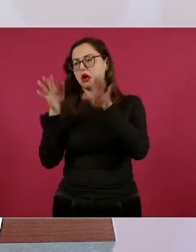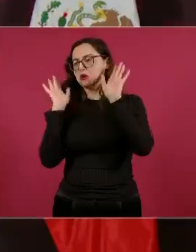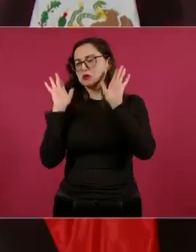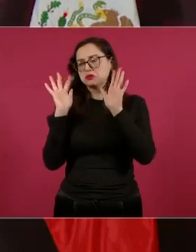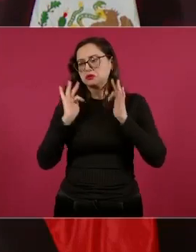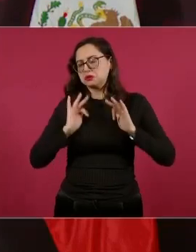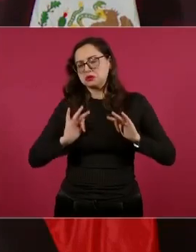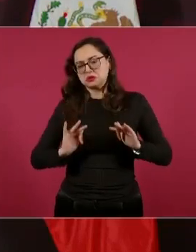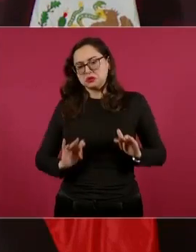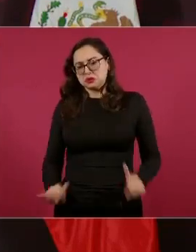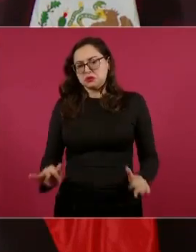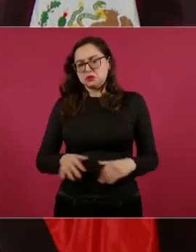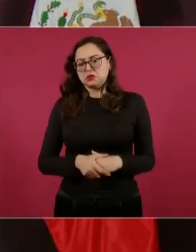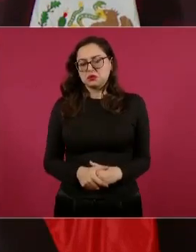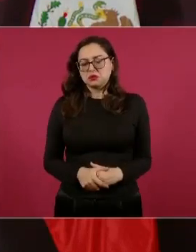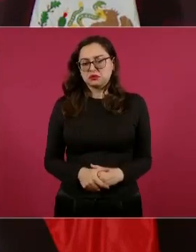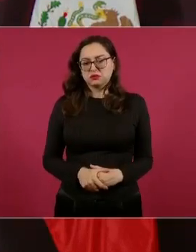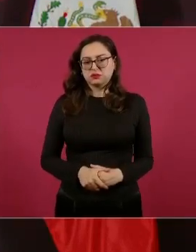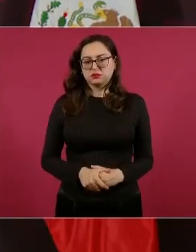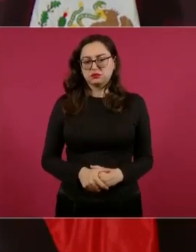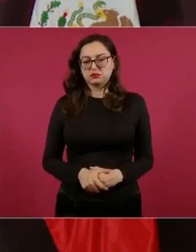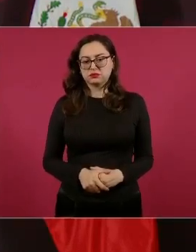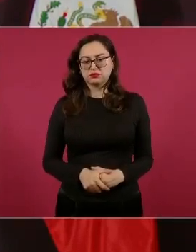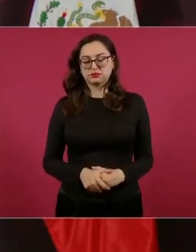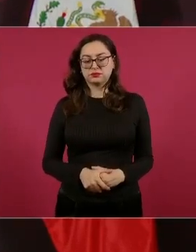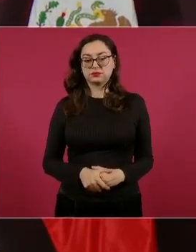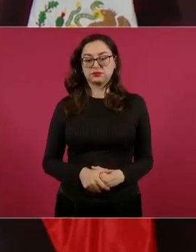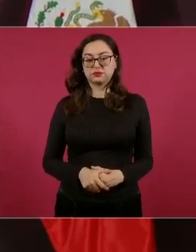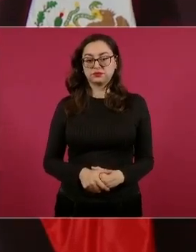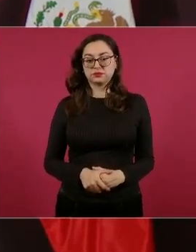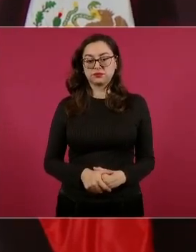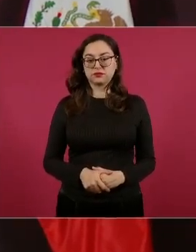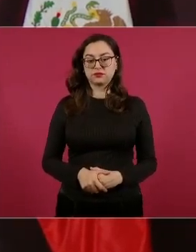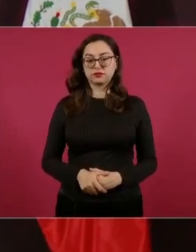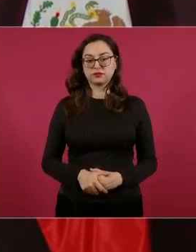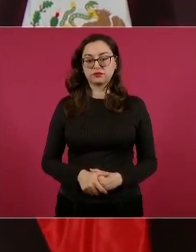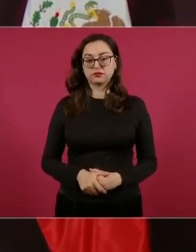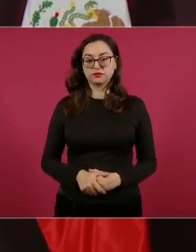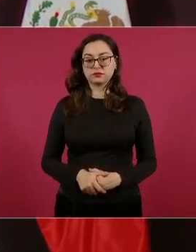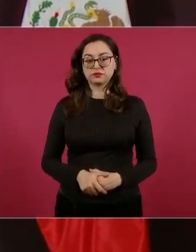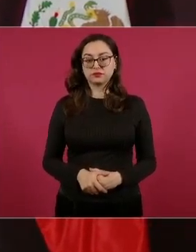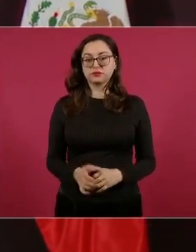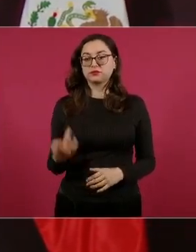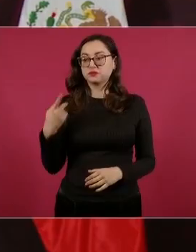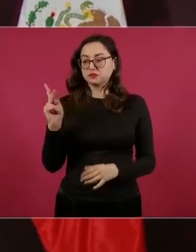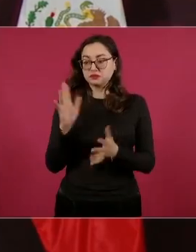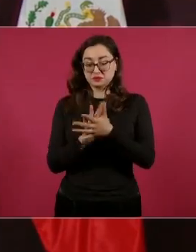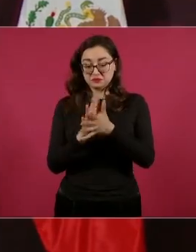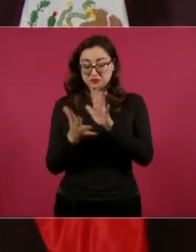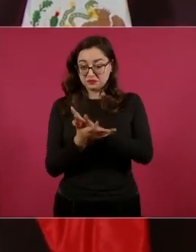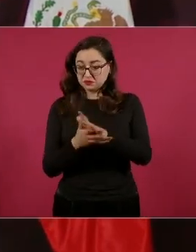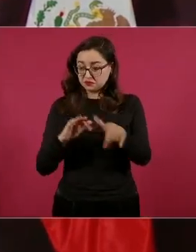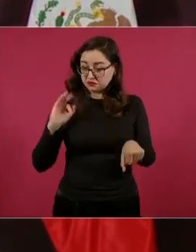pero que no se use eso